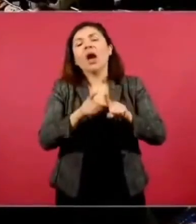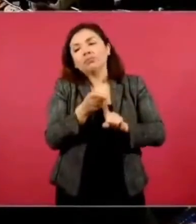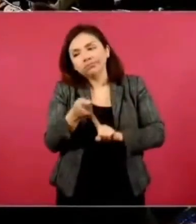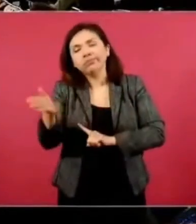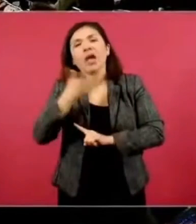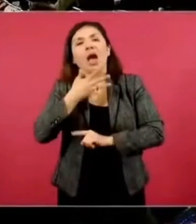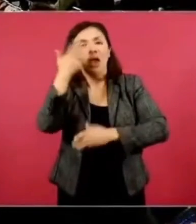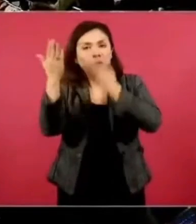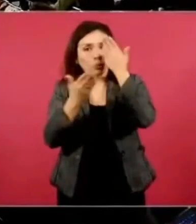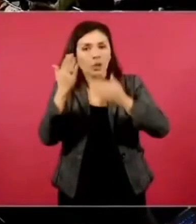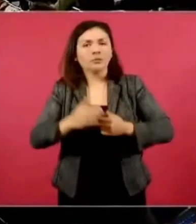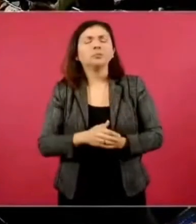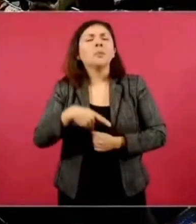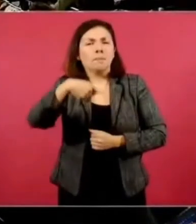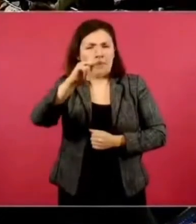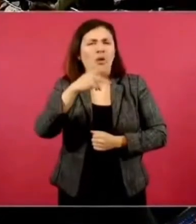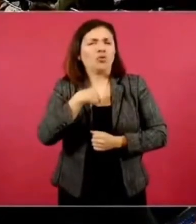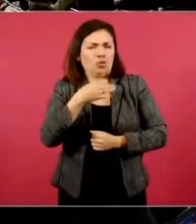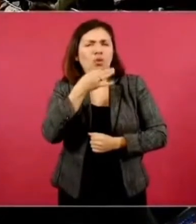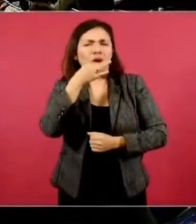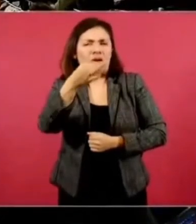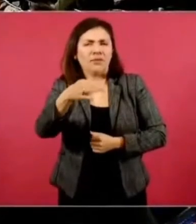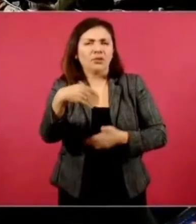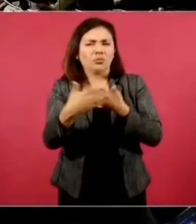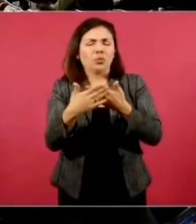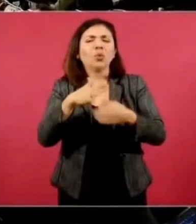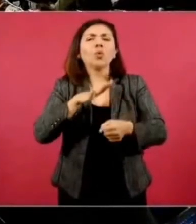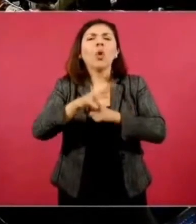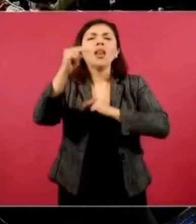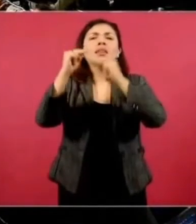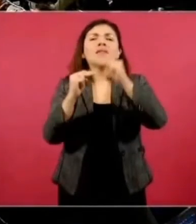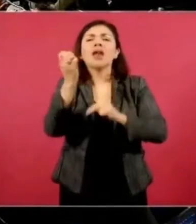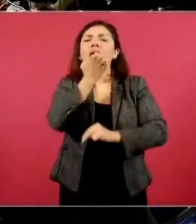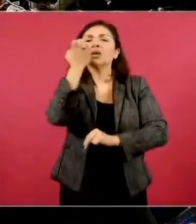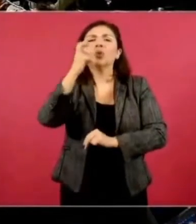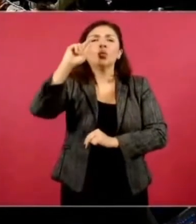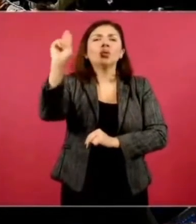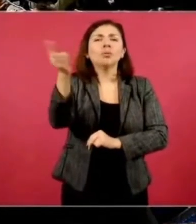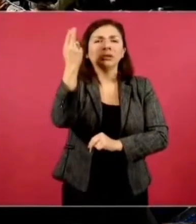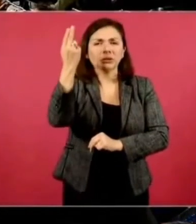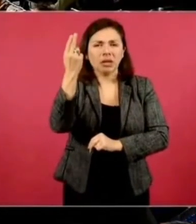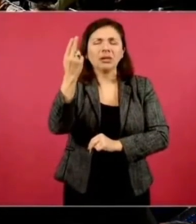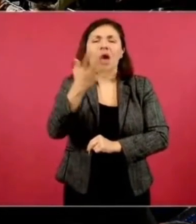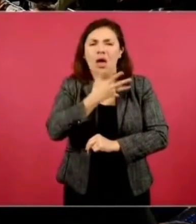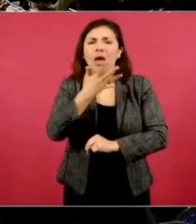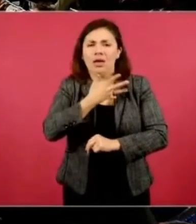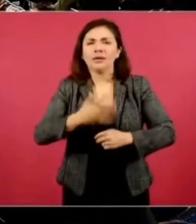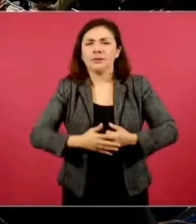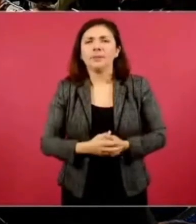Pero sí te vamos a dar el dato también de nivel superior. Gracias, presidente.